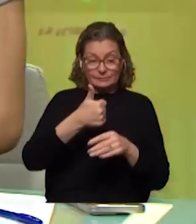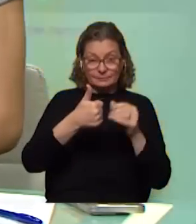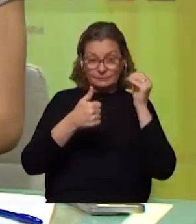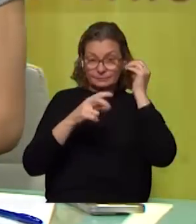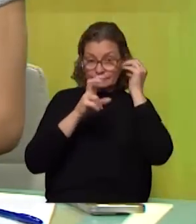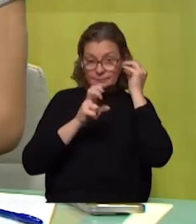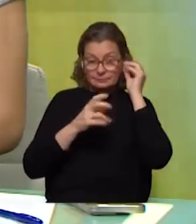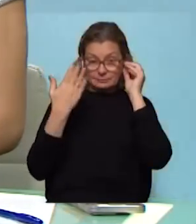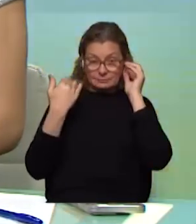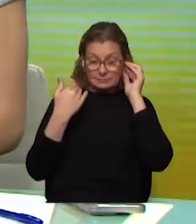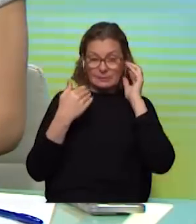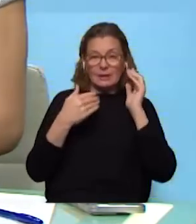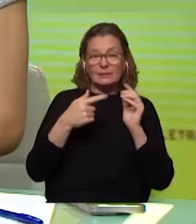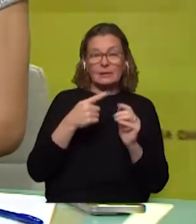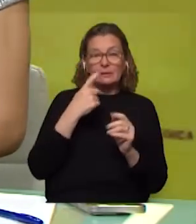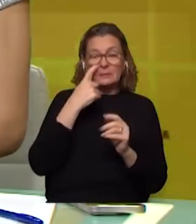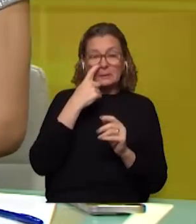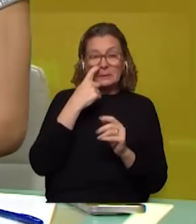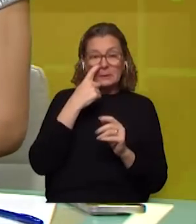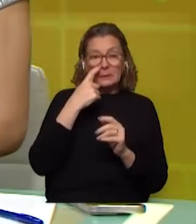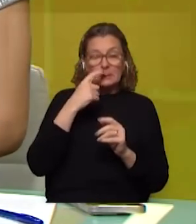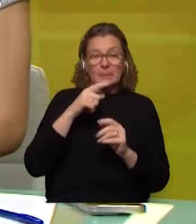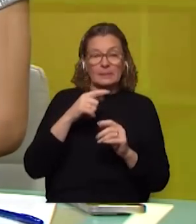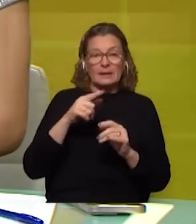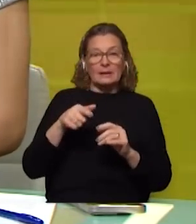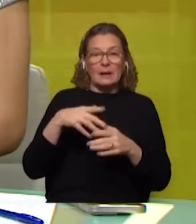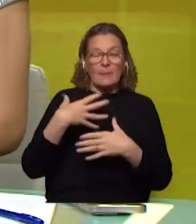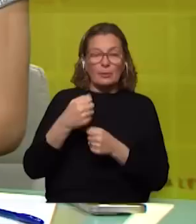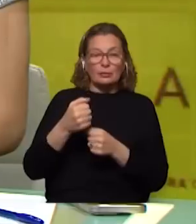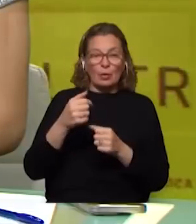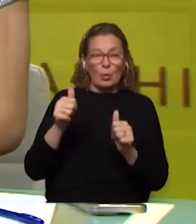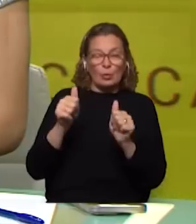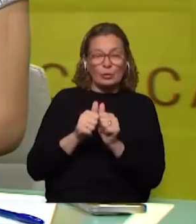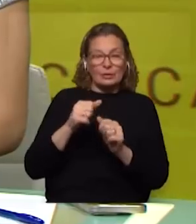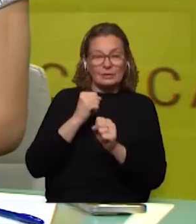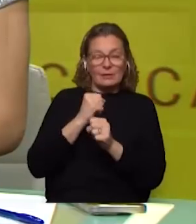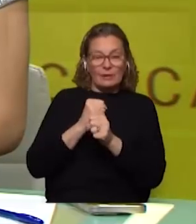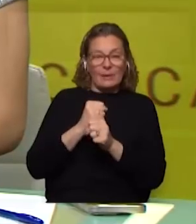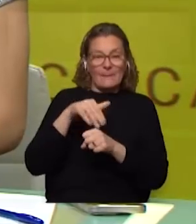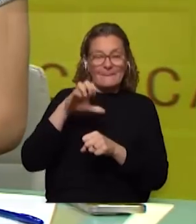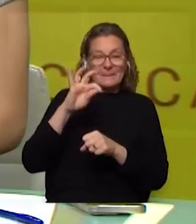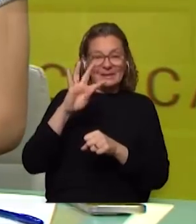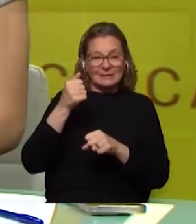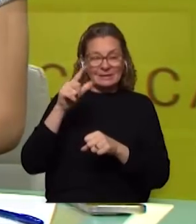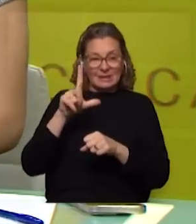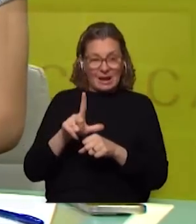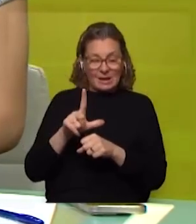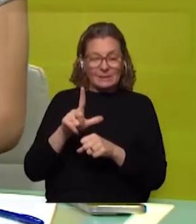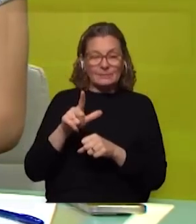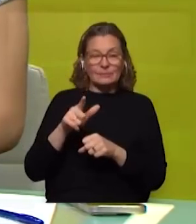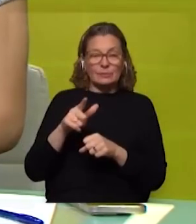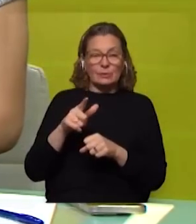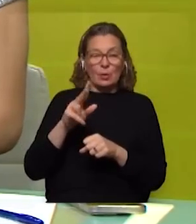que analizaba recién Bottinelli con sus tres pilares la iniciativa de la Unión Nacional de Trabajadores del Metal y Ramas Afines